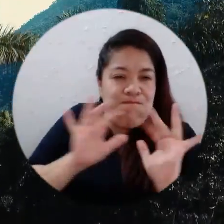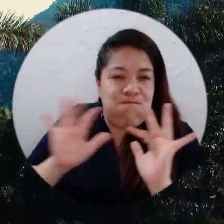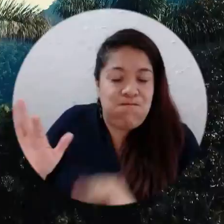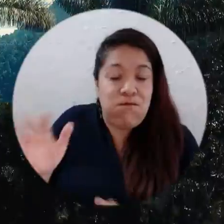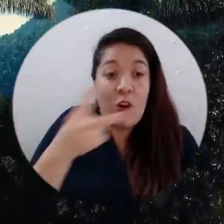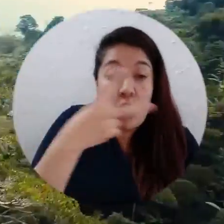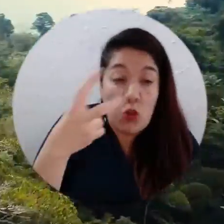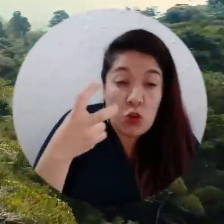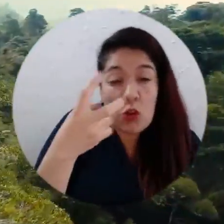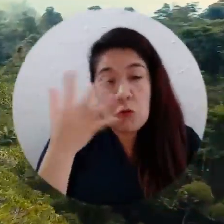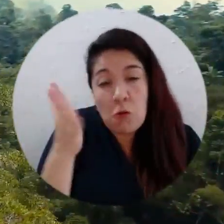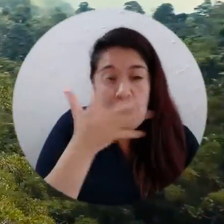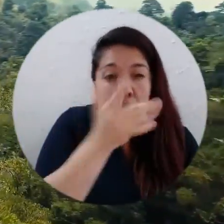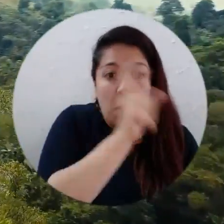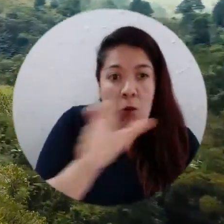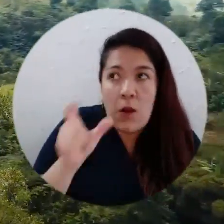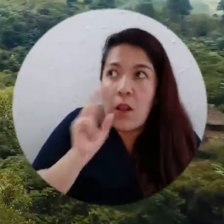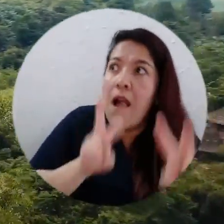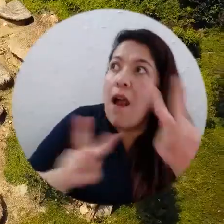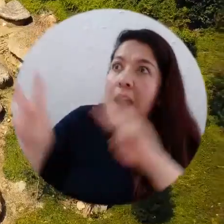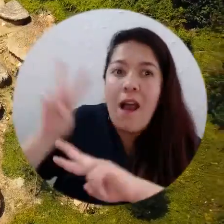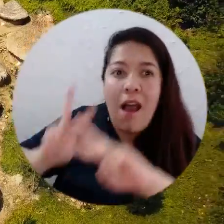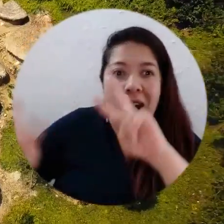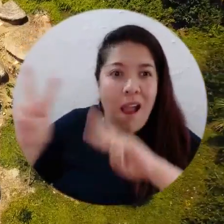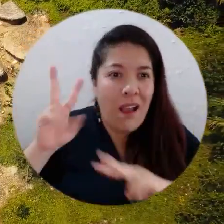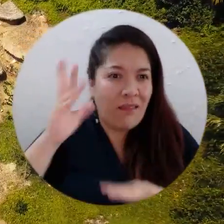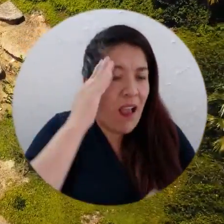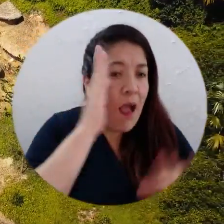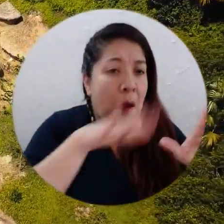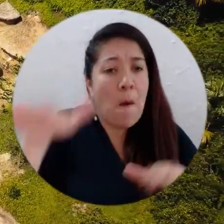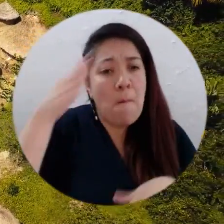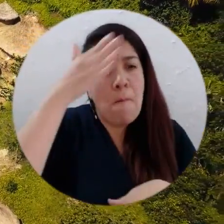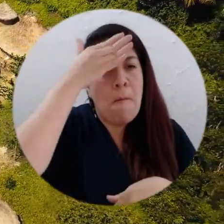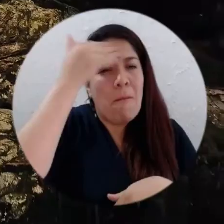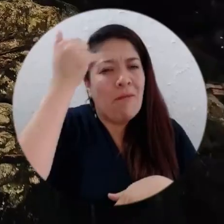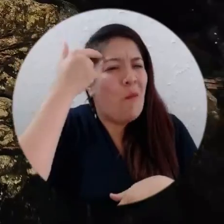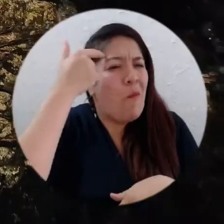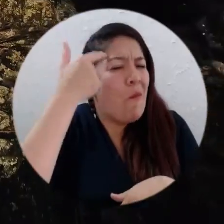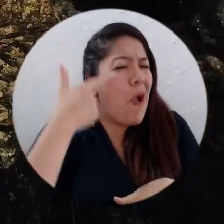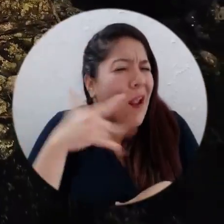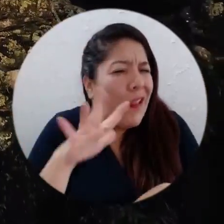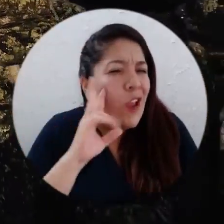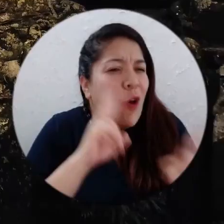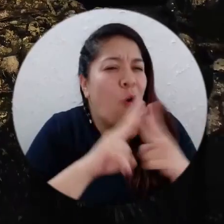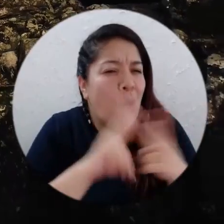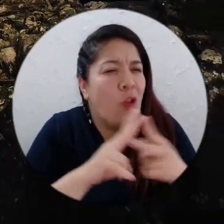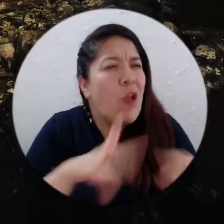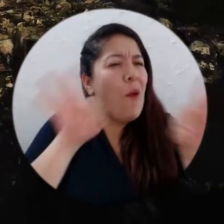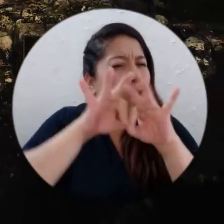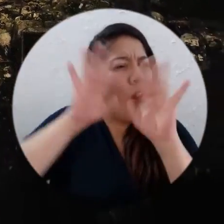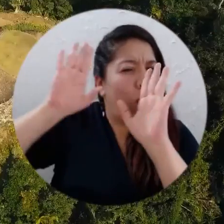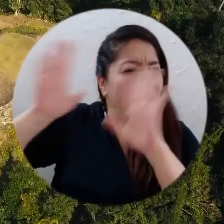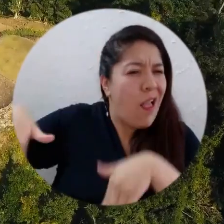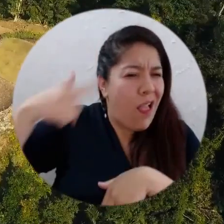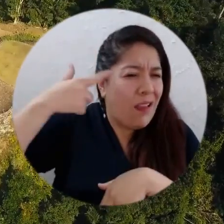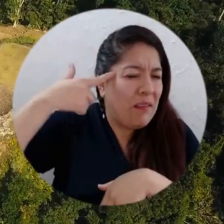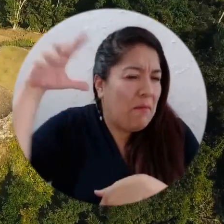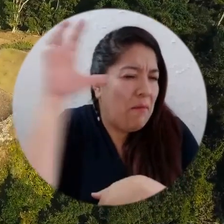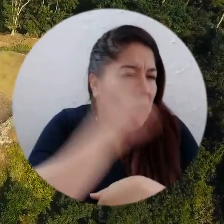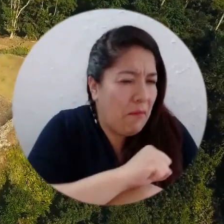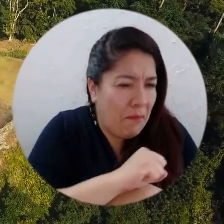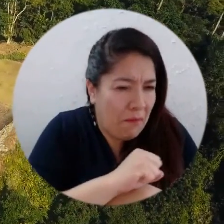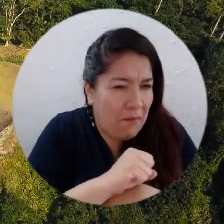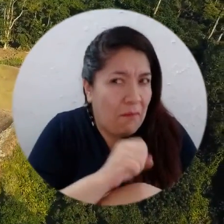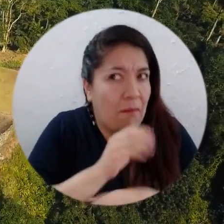200 turistas a visitar estos paisajes y a veces nosotros por desconocimiento o por no dar la importancia a este